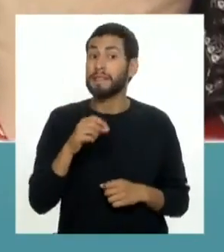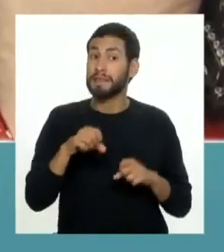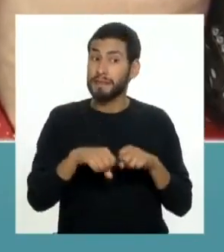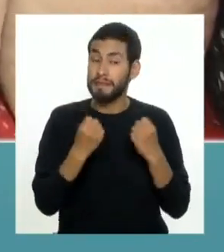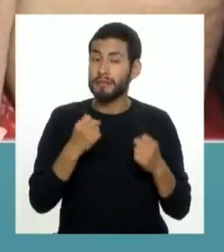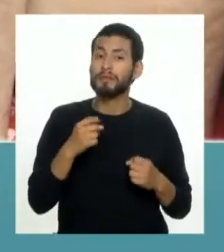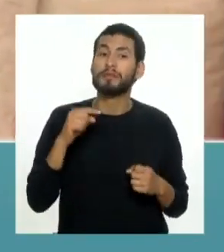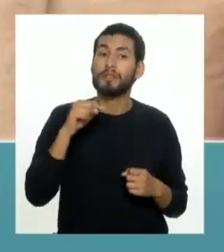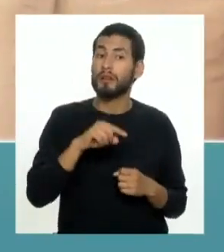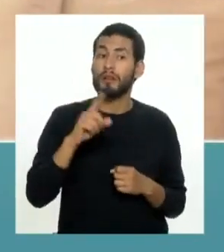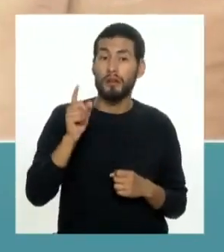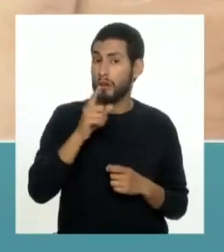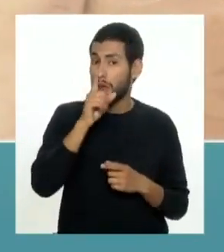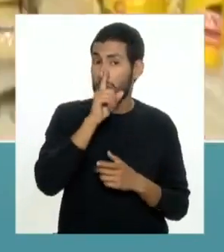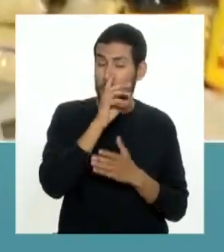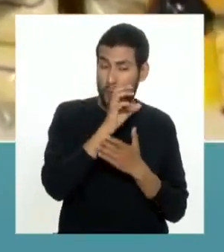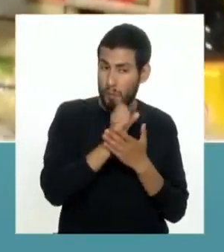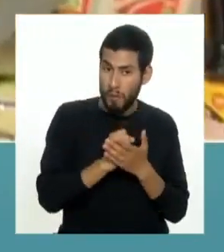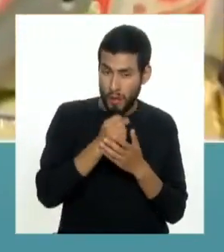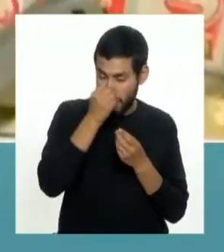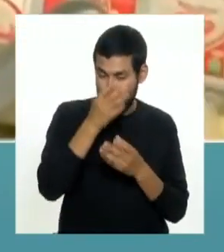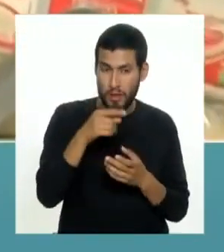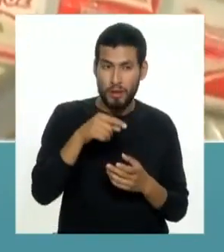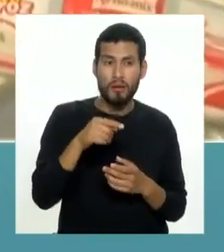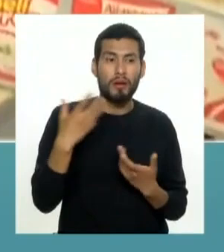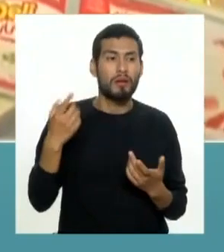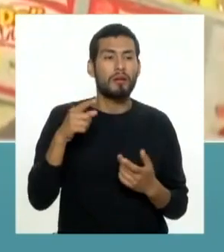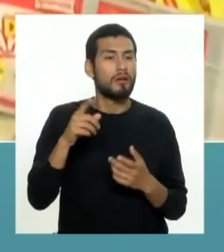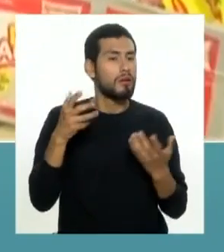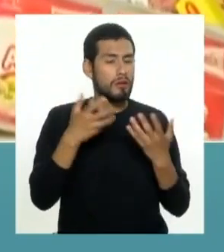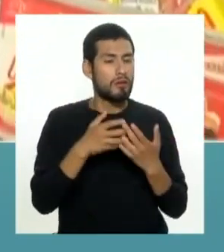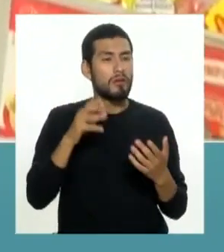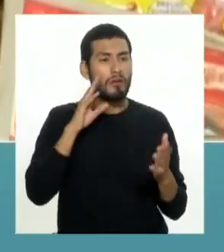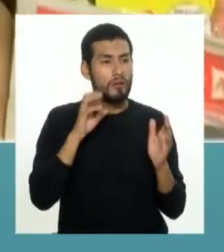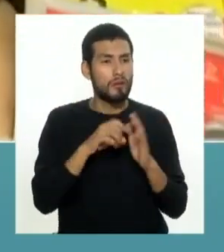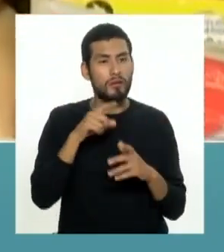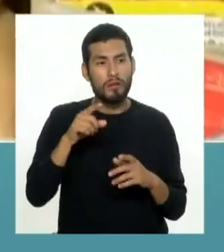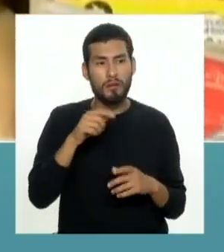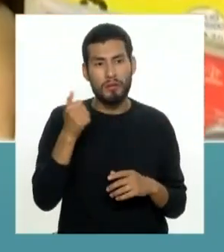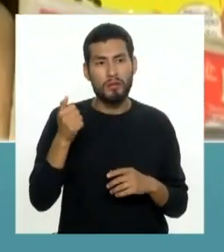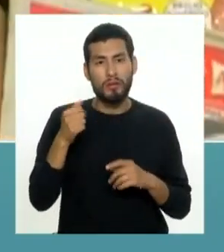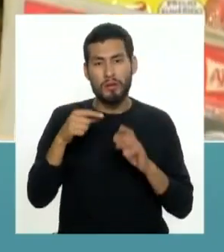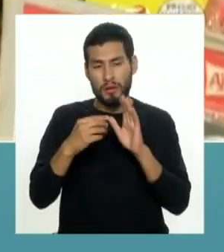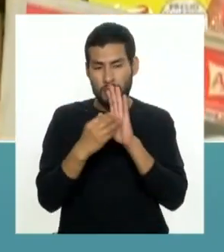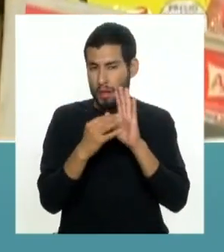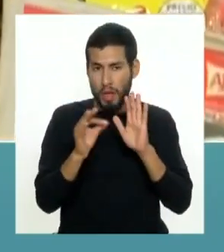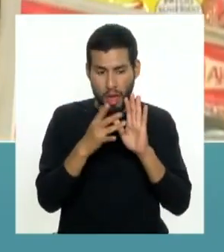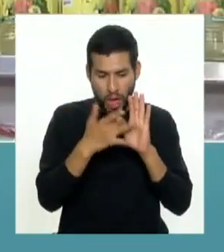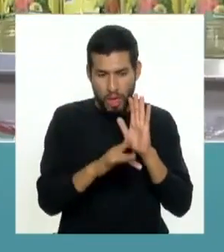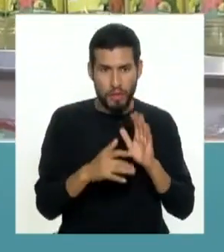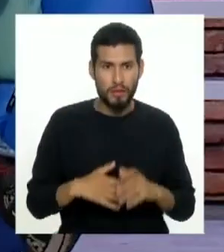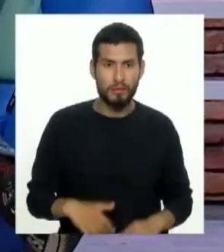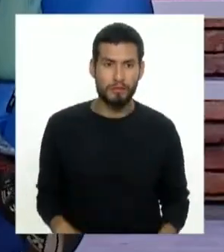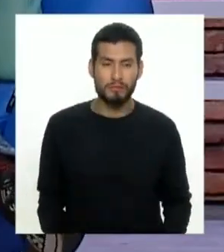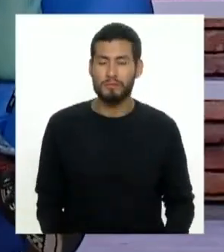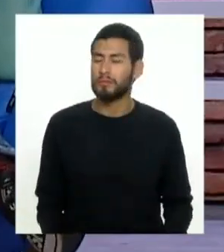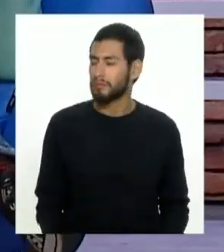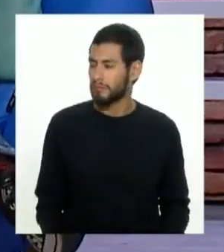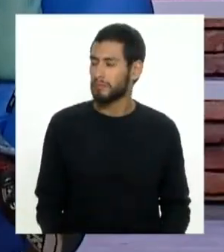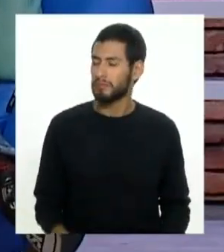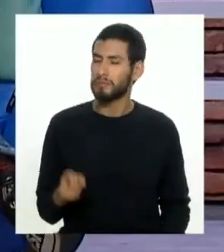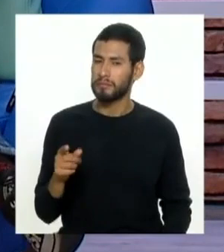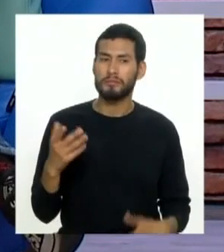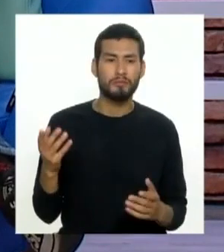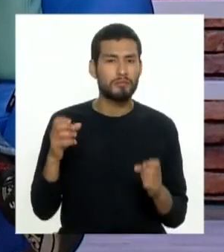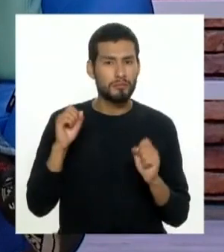infracción en la medida en que no lo informe al consumidor a través del medio adecuado en este caso la información en el envase ahora de alguna manera ellos